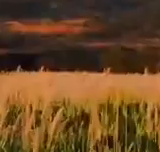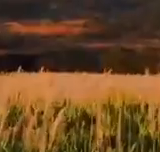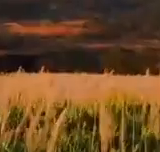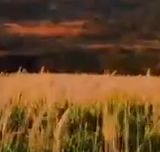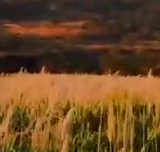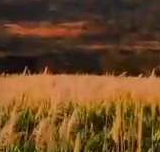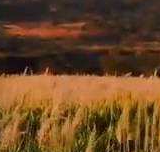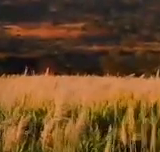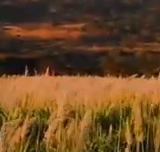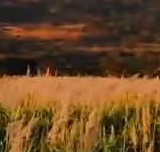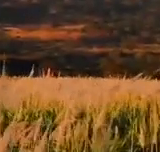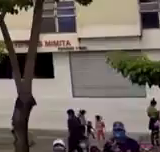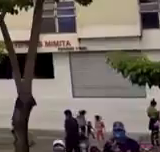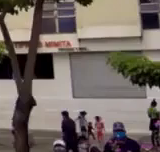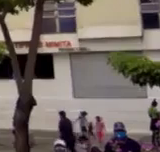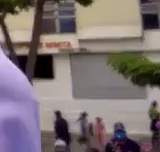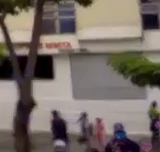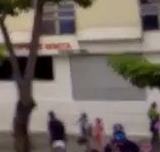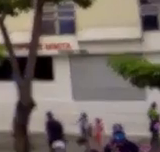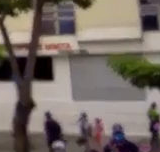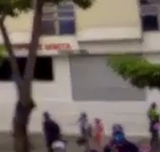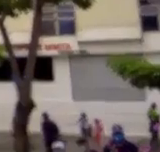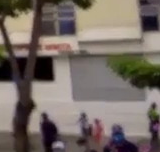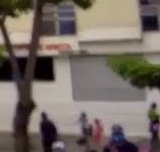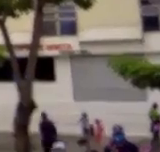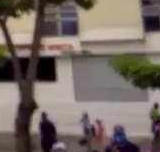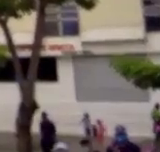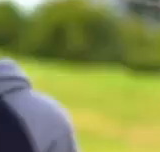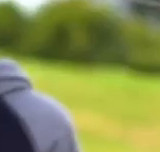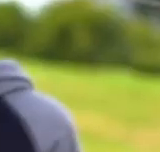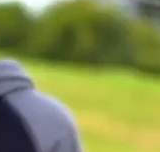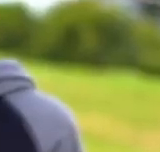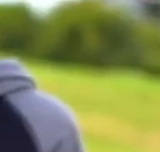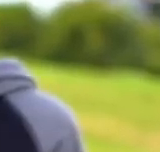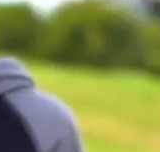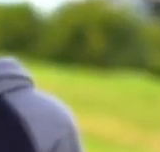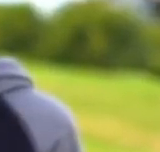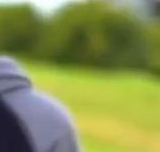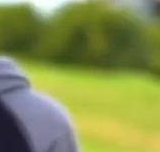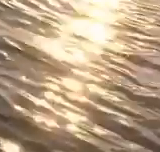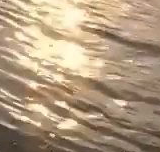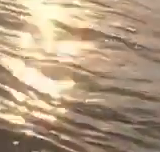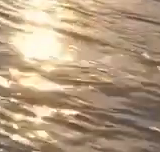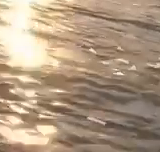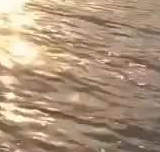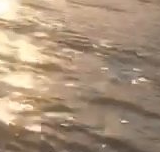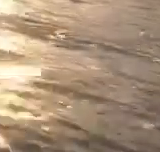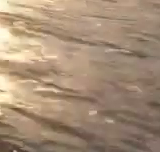Todos los canales y emisoras deben enlazarse a la cadena nacional de radio y televisión.